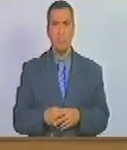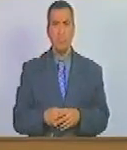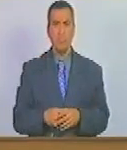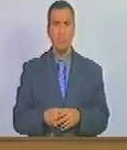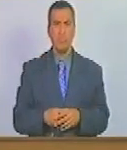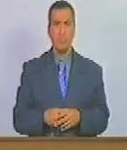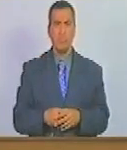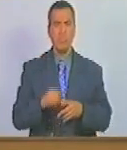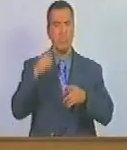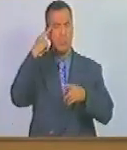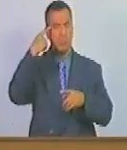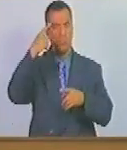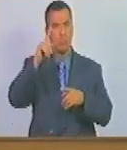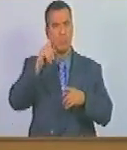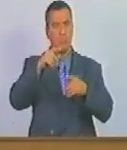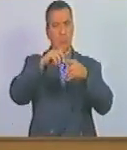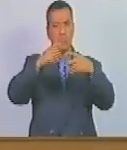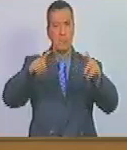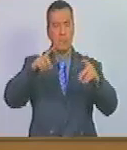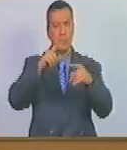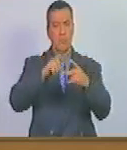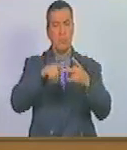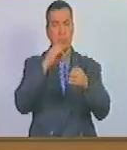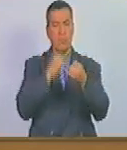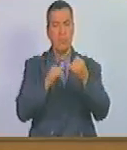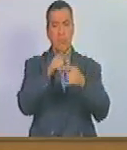en consideración la disposición final